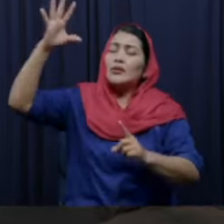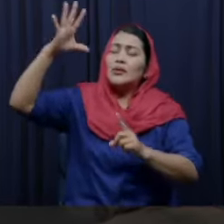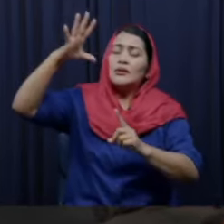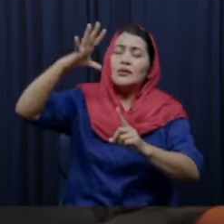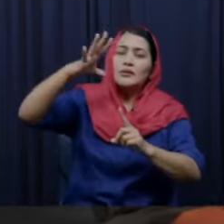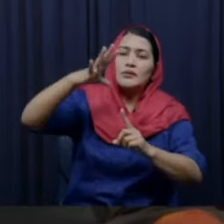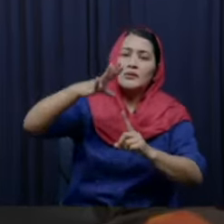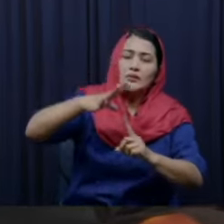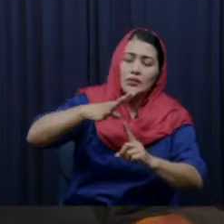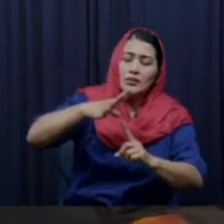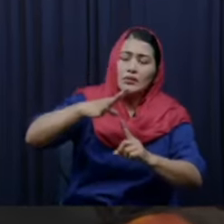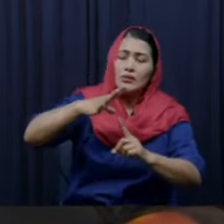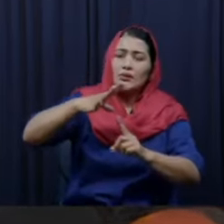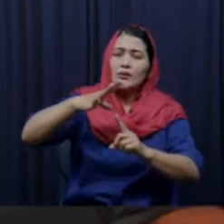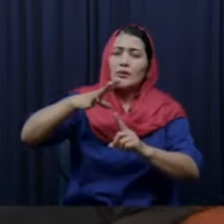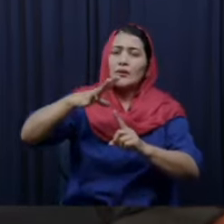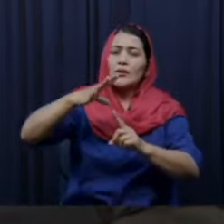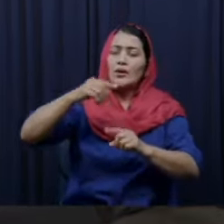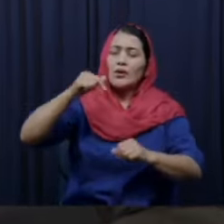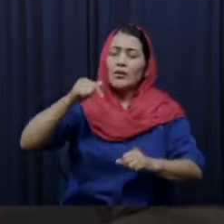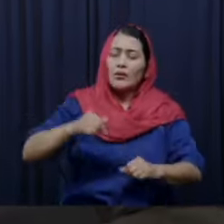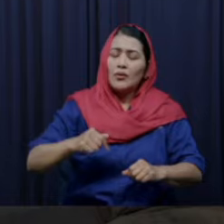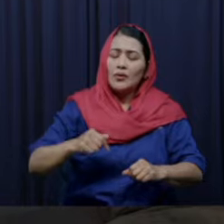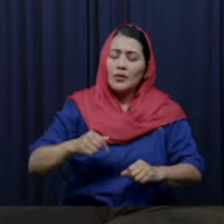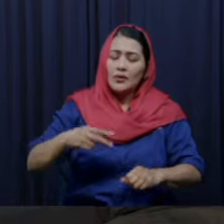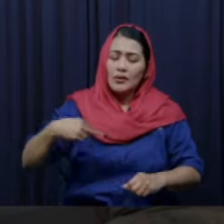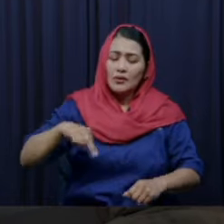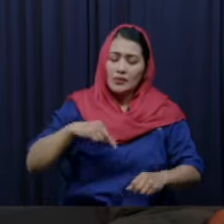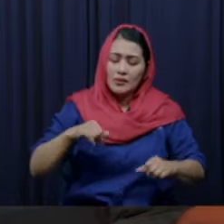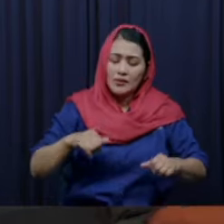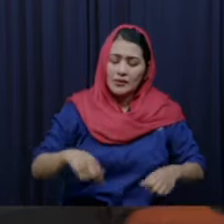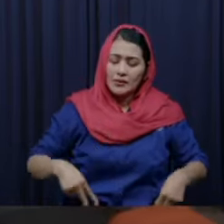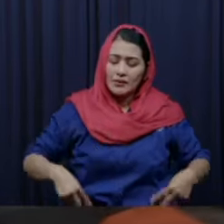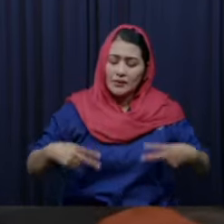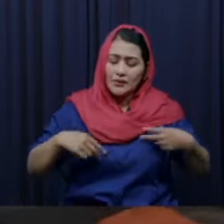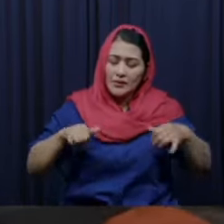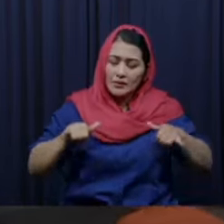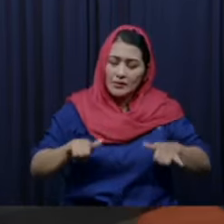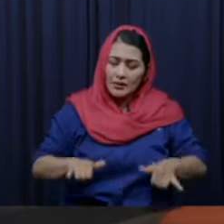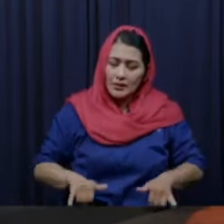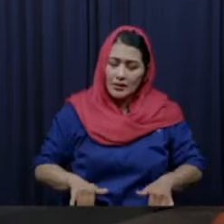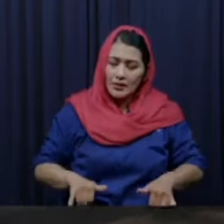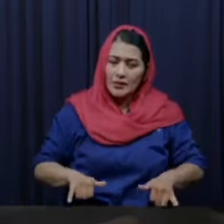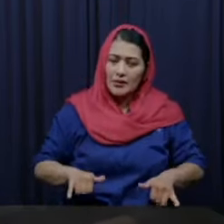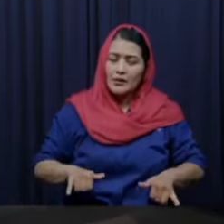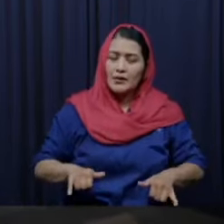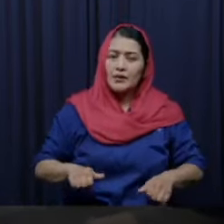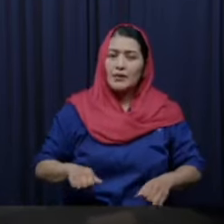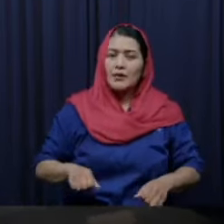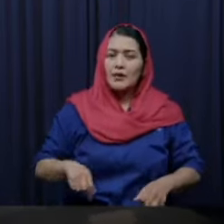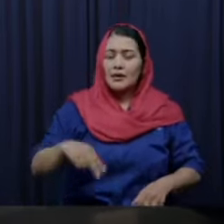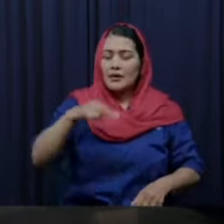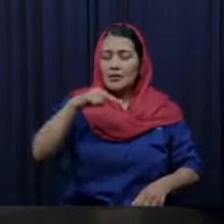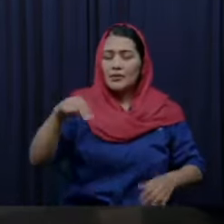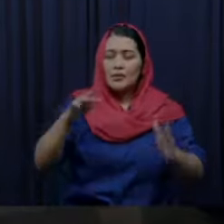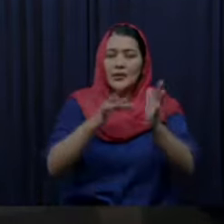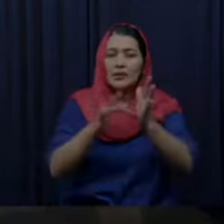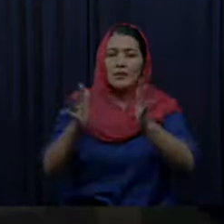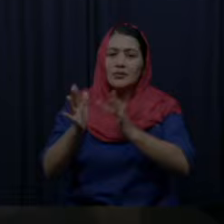recibimos en el nombre poderoso de Jesús Amén y Amén que Dios les bendiga y les acompañe